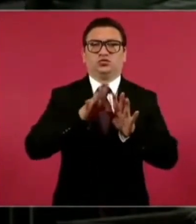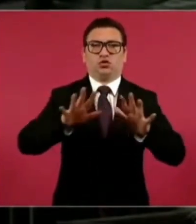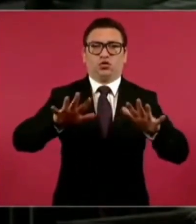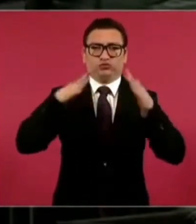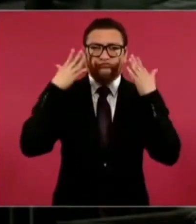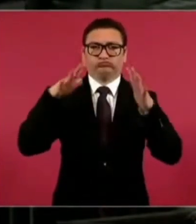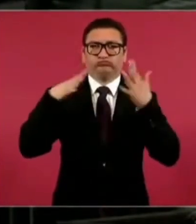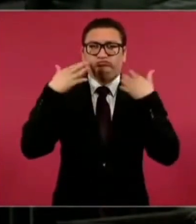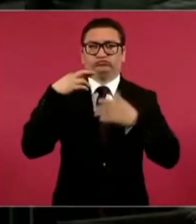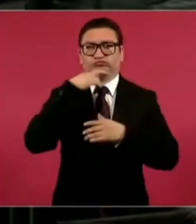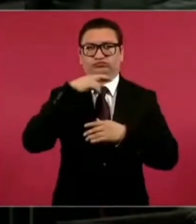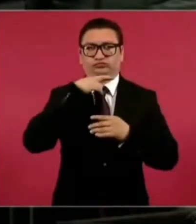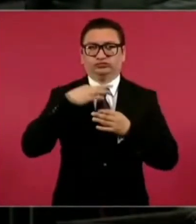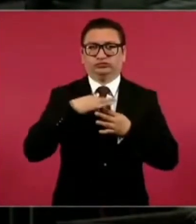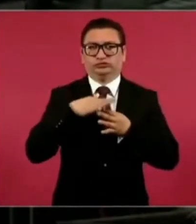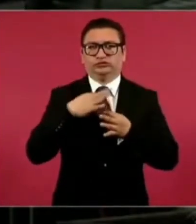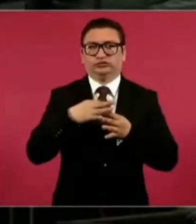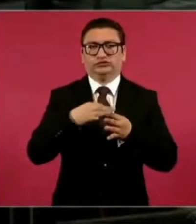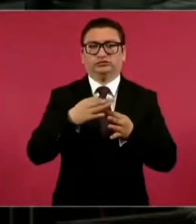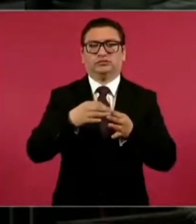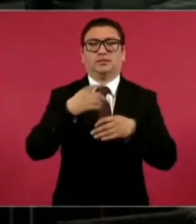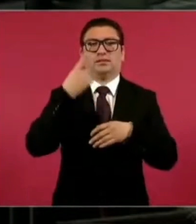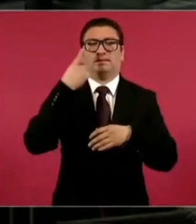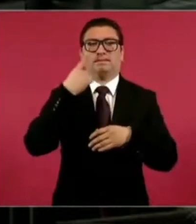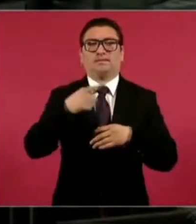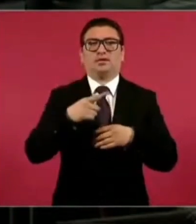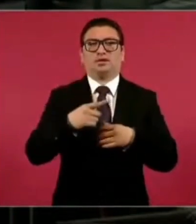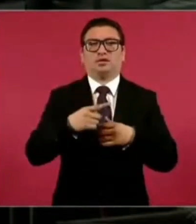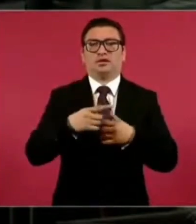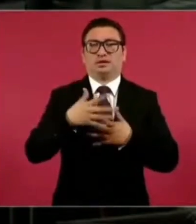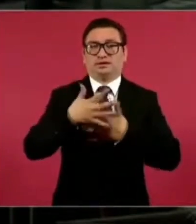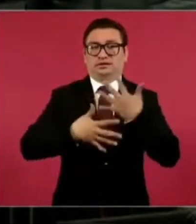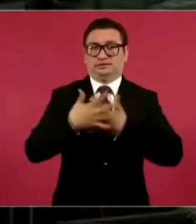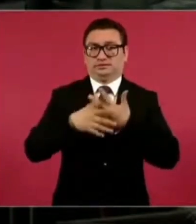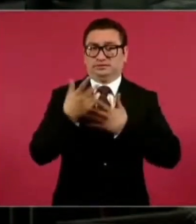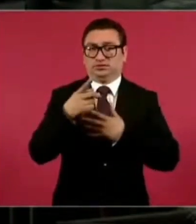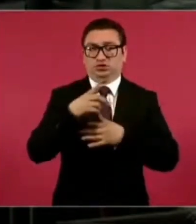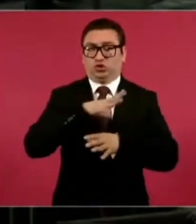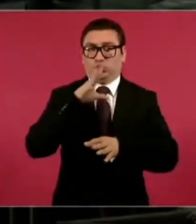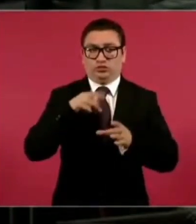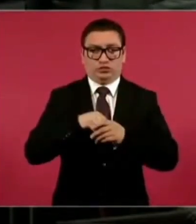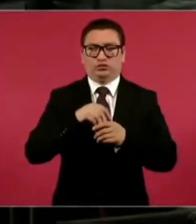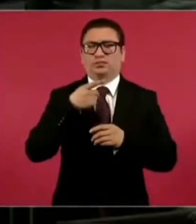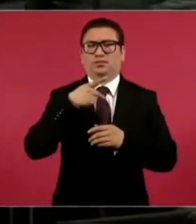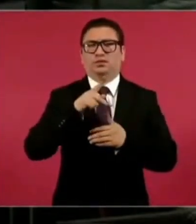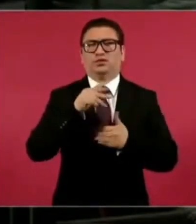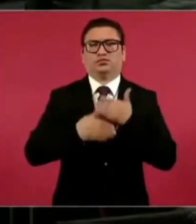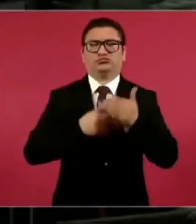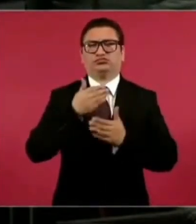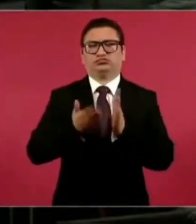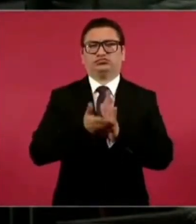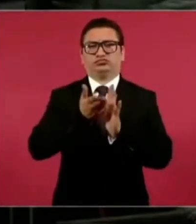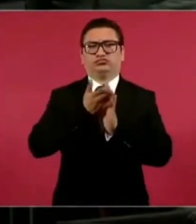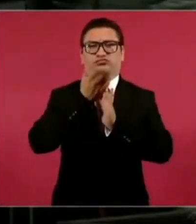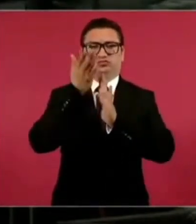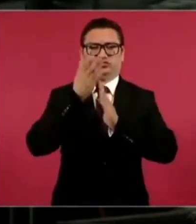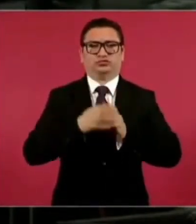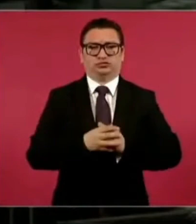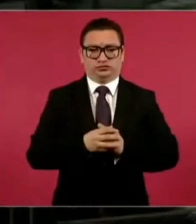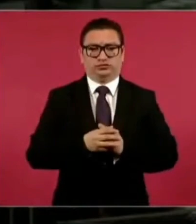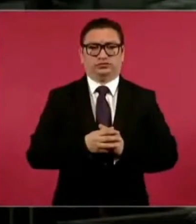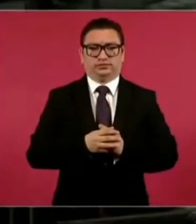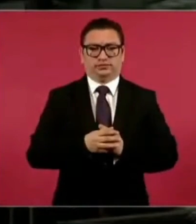trabajos para que quede, pues si bien no al 15 todo, si se avance en el tema de la construcción, en el asunto de los